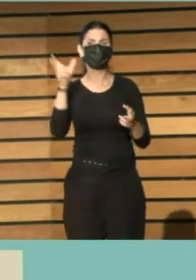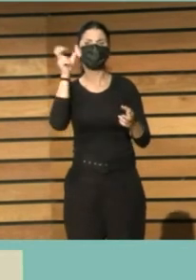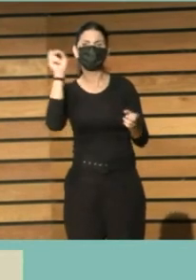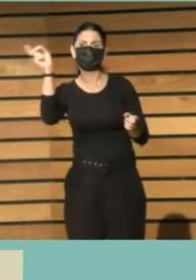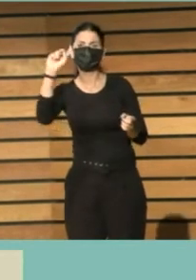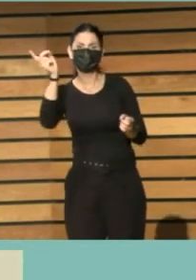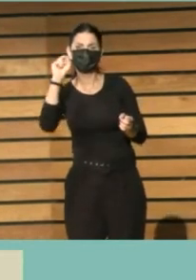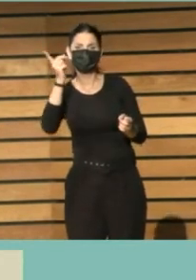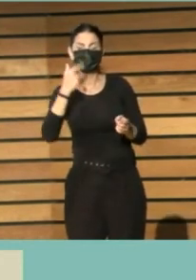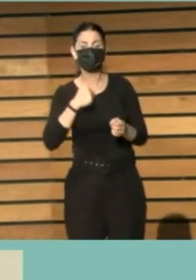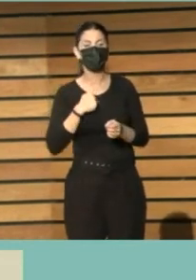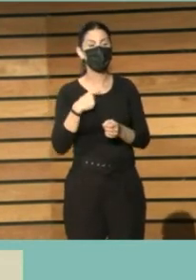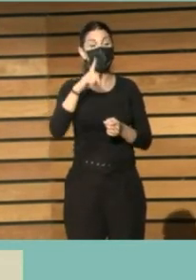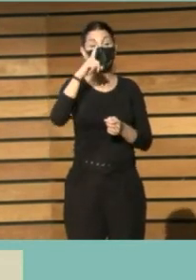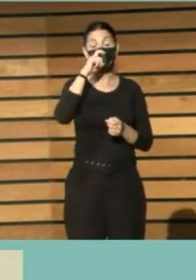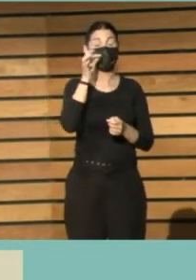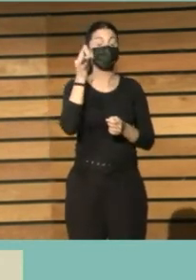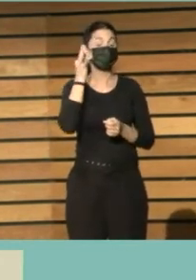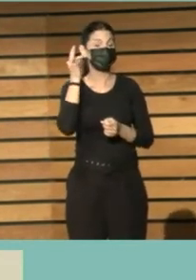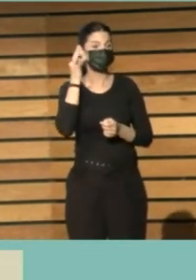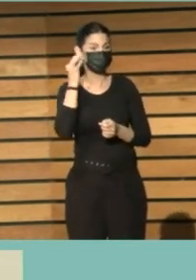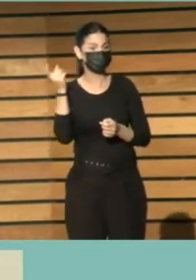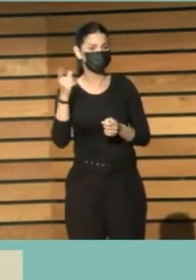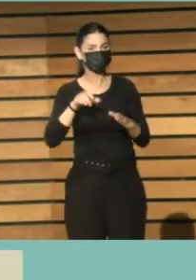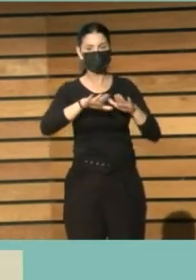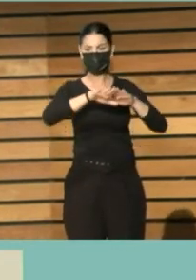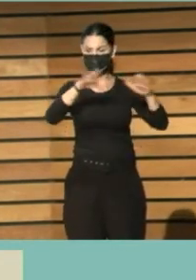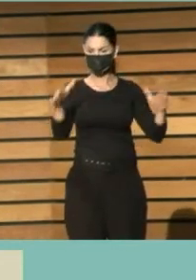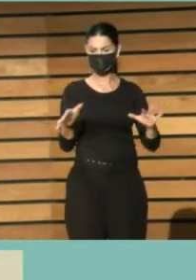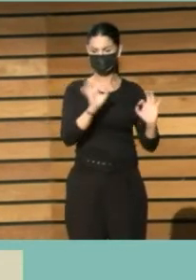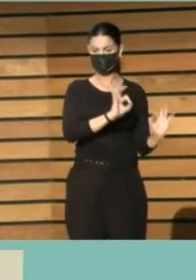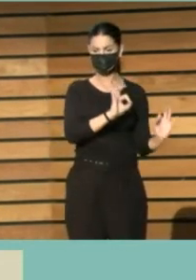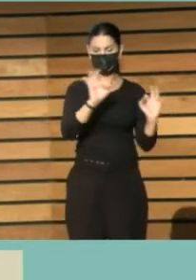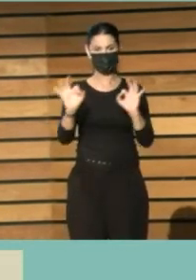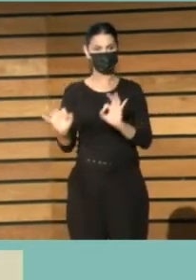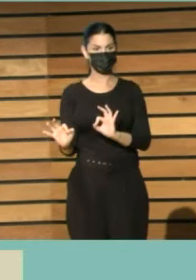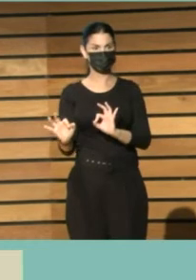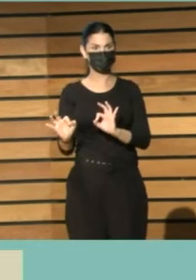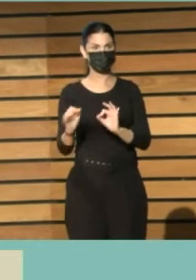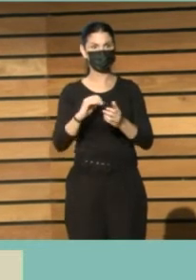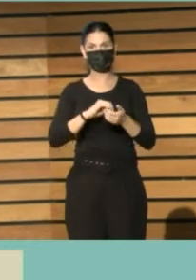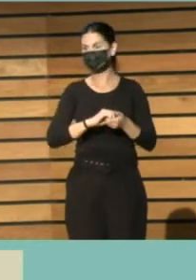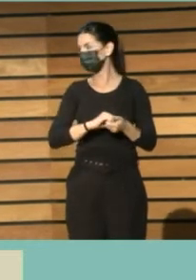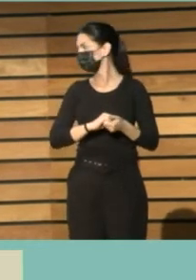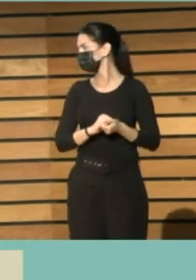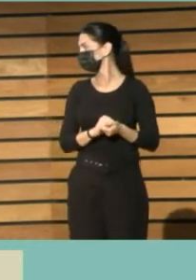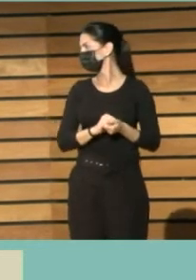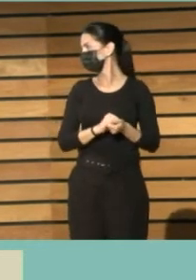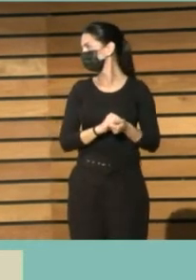Siempre recordaré a Fusi entrando. Estaba la mesa preparada y estaba el…